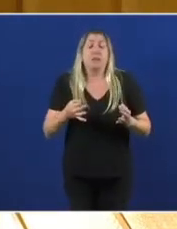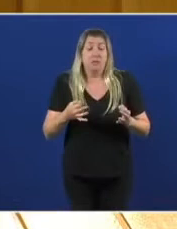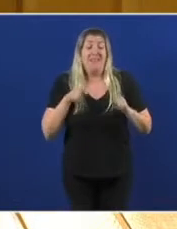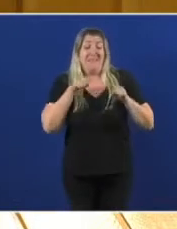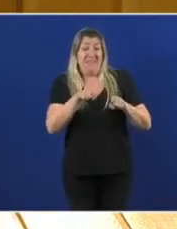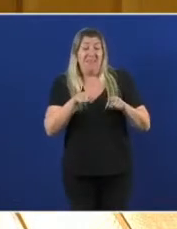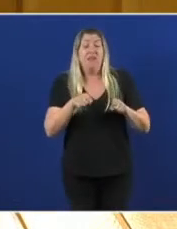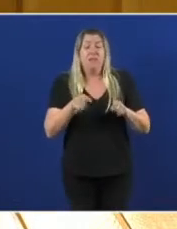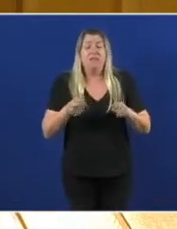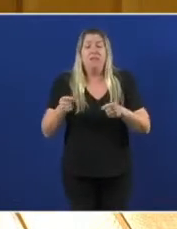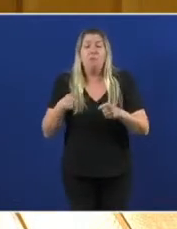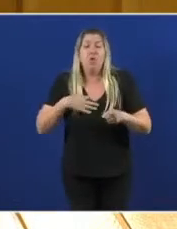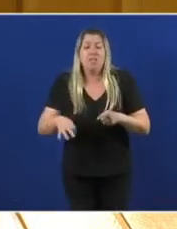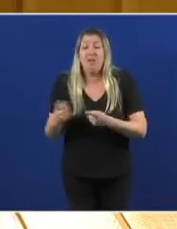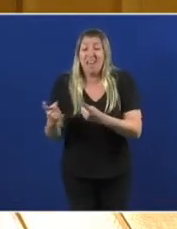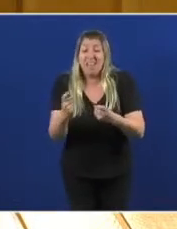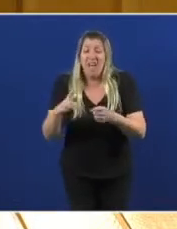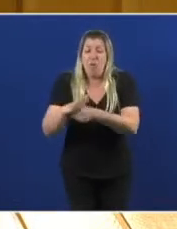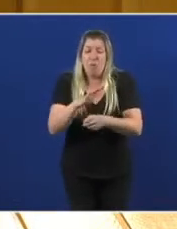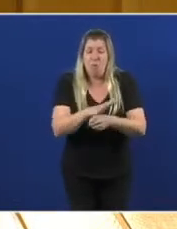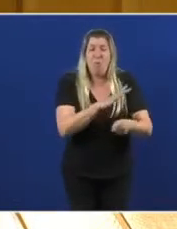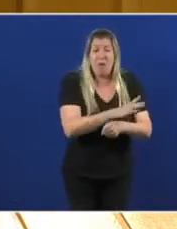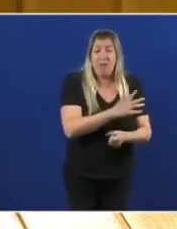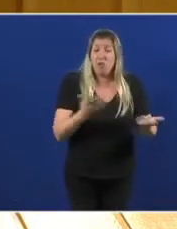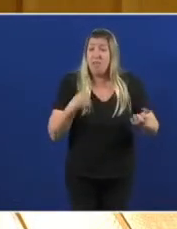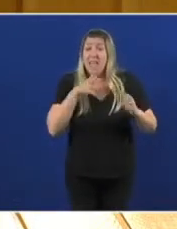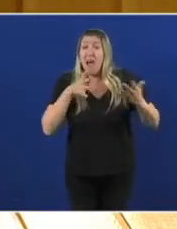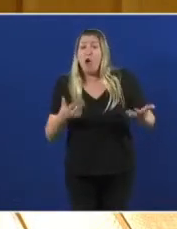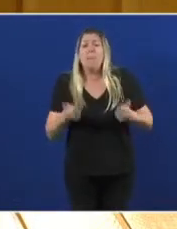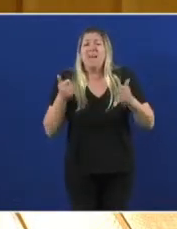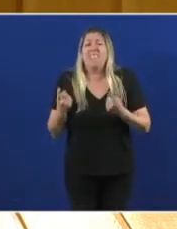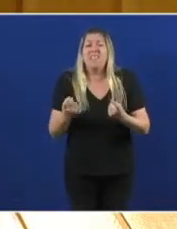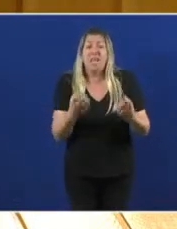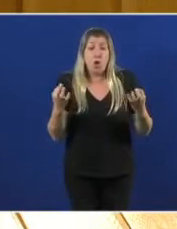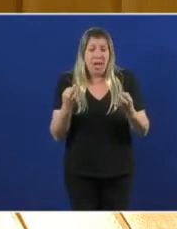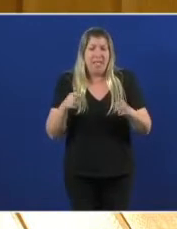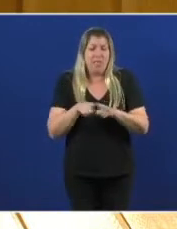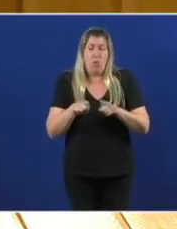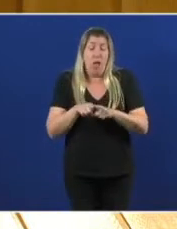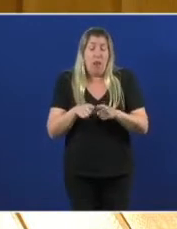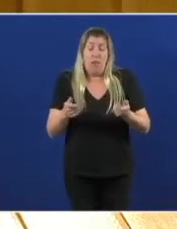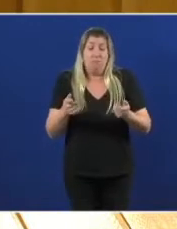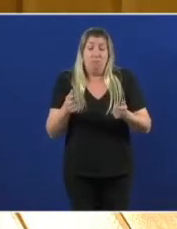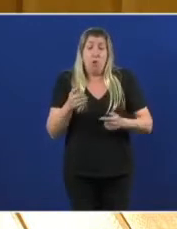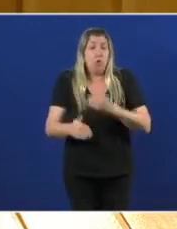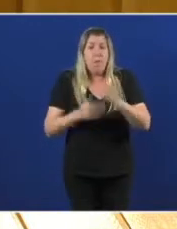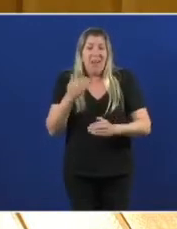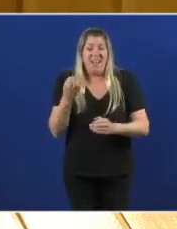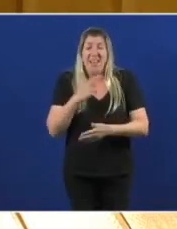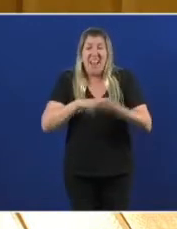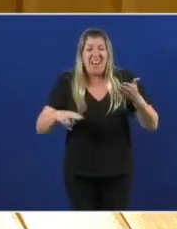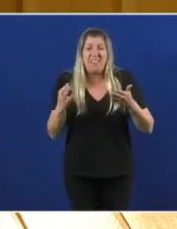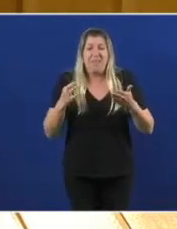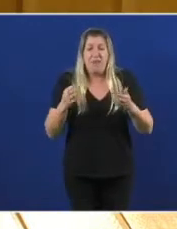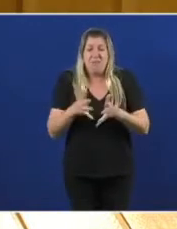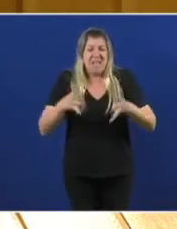o necesario. E se algo é necesario neste momento é superar o cortopracismo e pensar Galiza en grande.